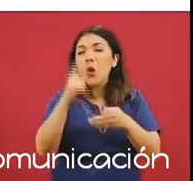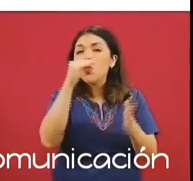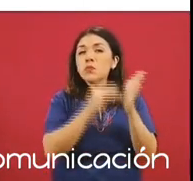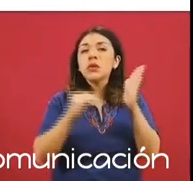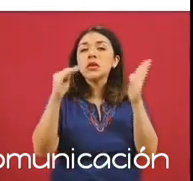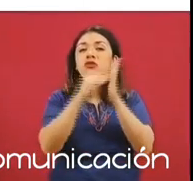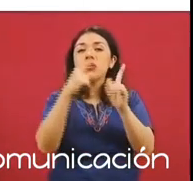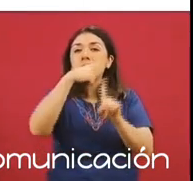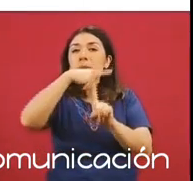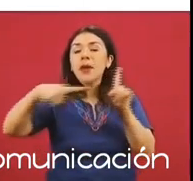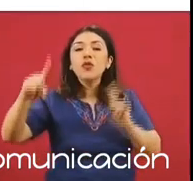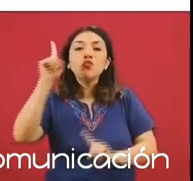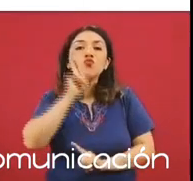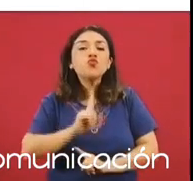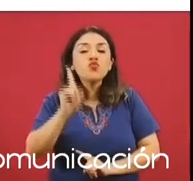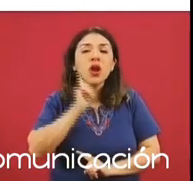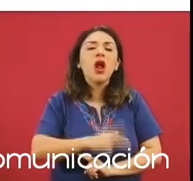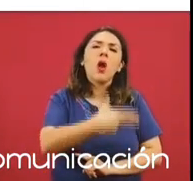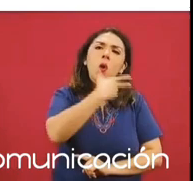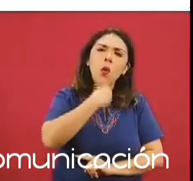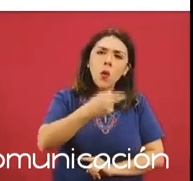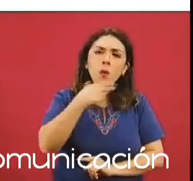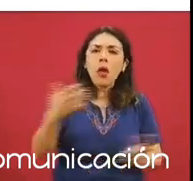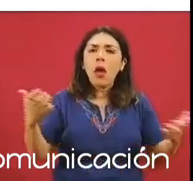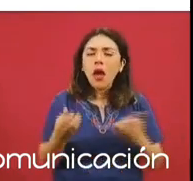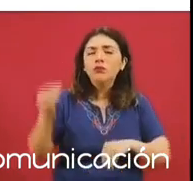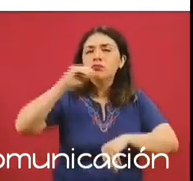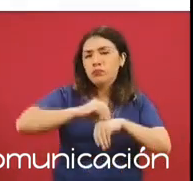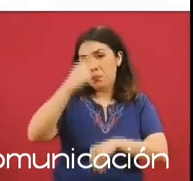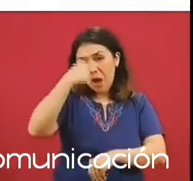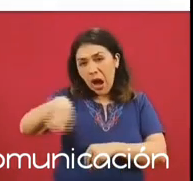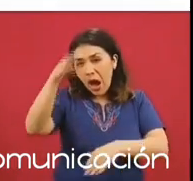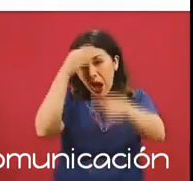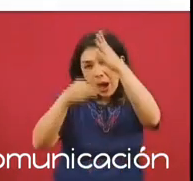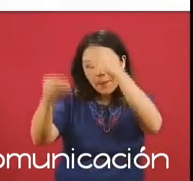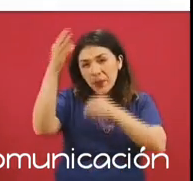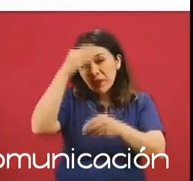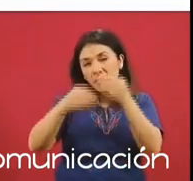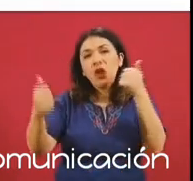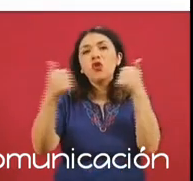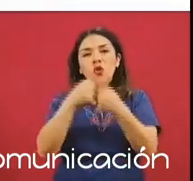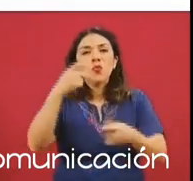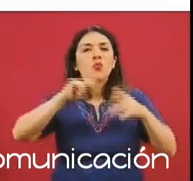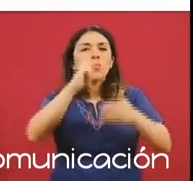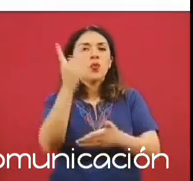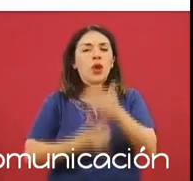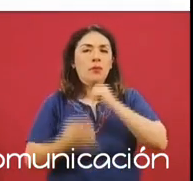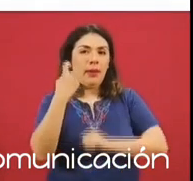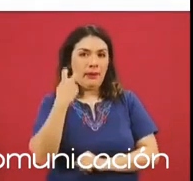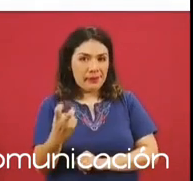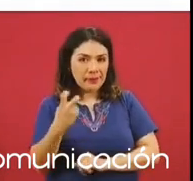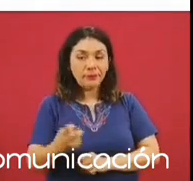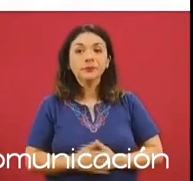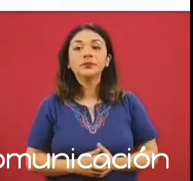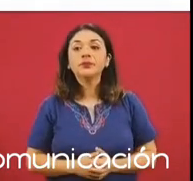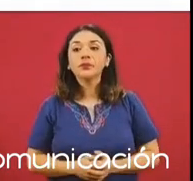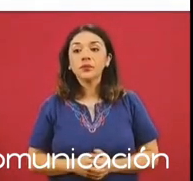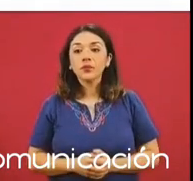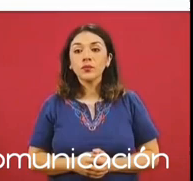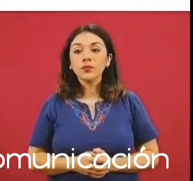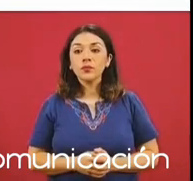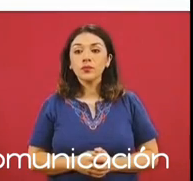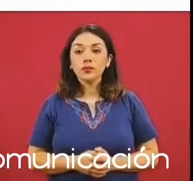y medio de mujeres y hombres aprendices que se capacitan en este programa. Adelante.